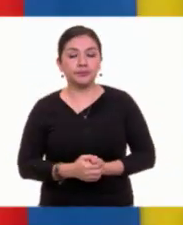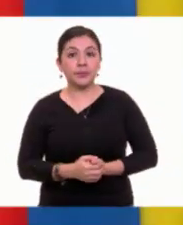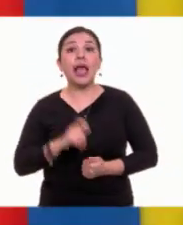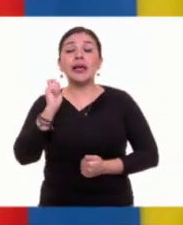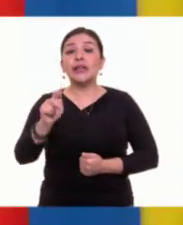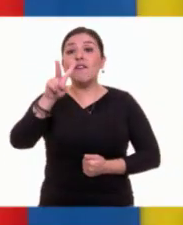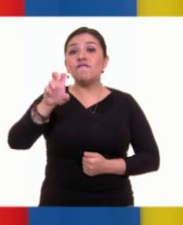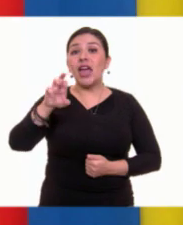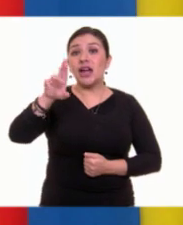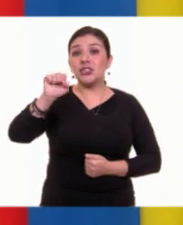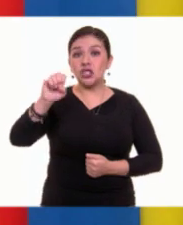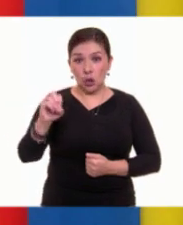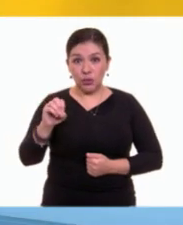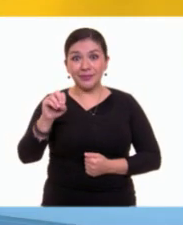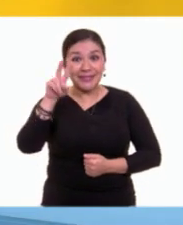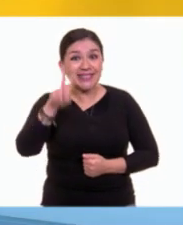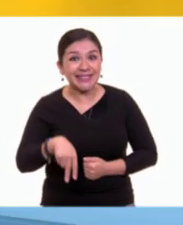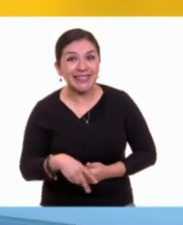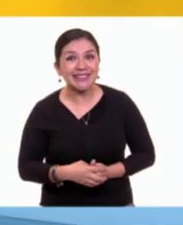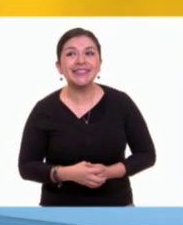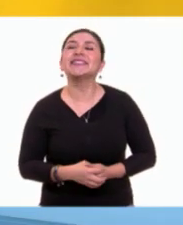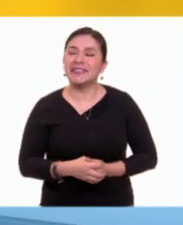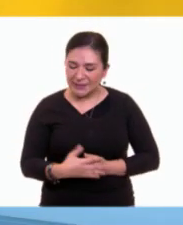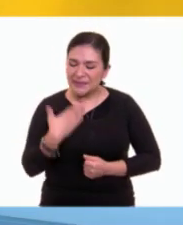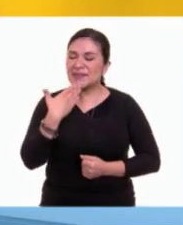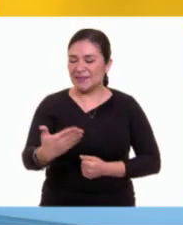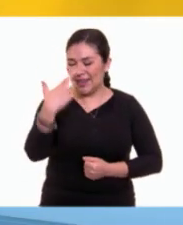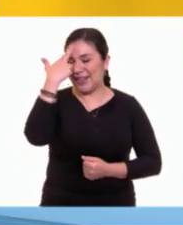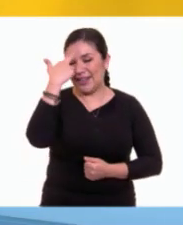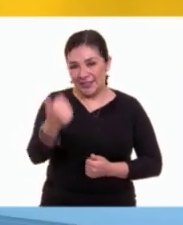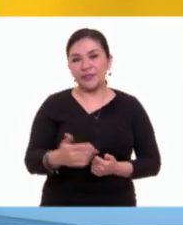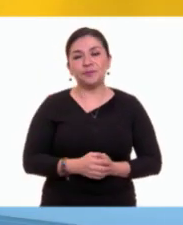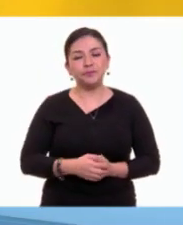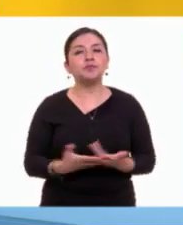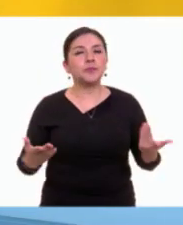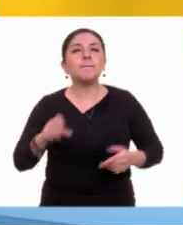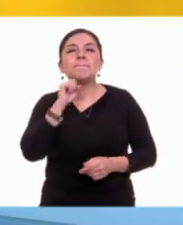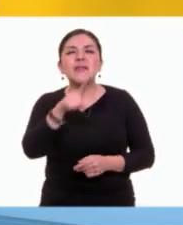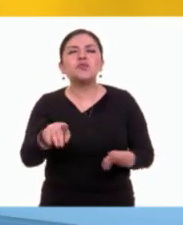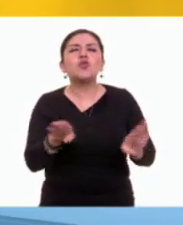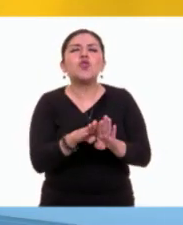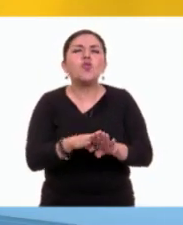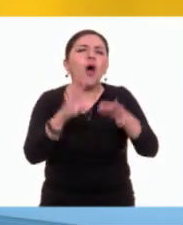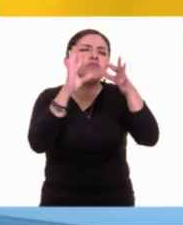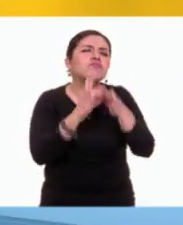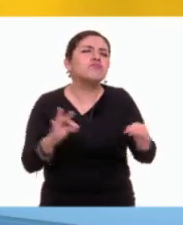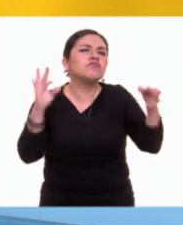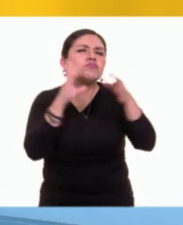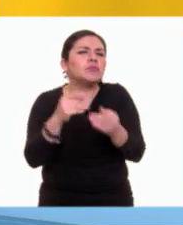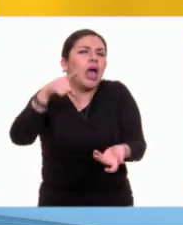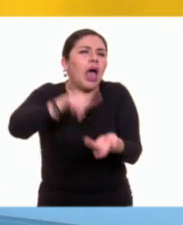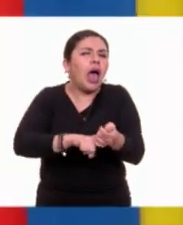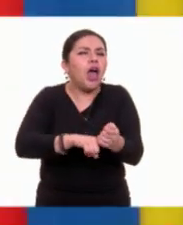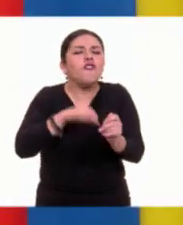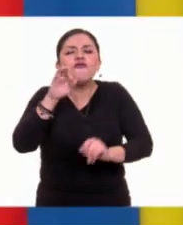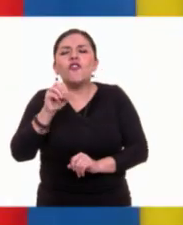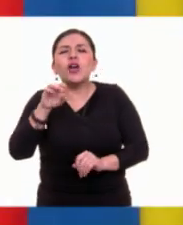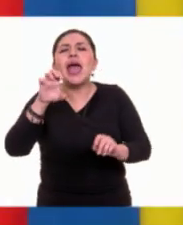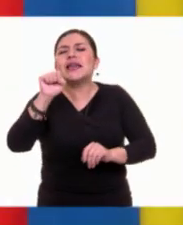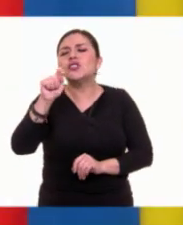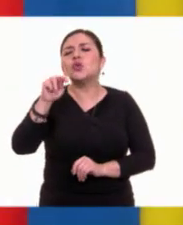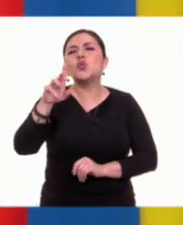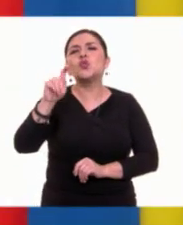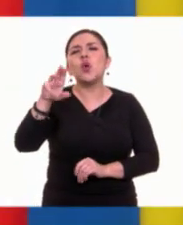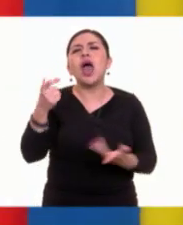verso, Gaby. ¿Si es así? Efectivamente, Juan Carlos. ¿Y cómo describirías su estructura? Bueno,